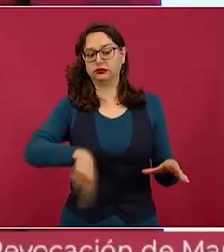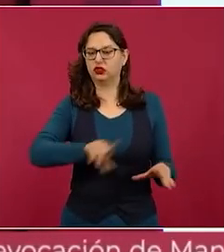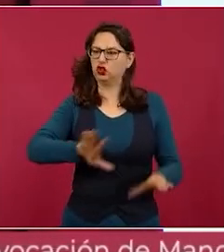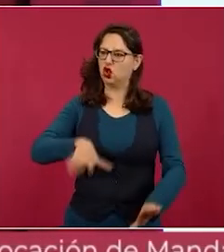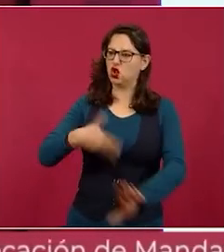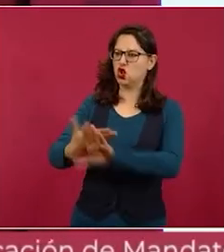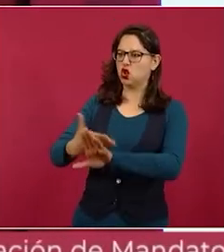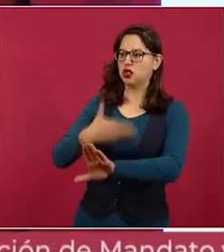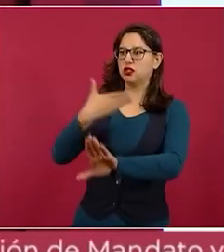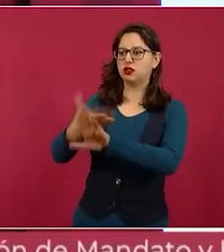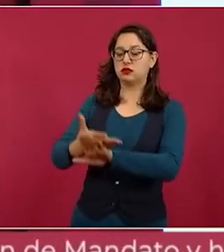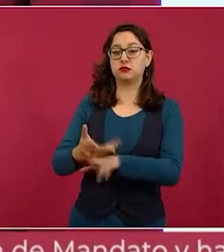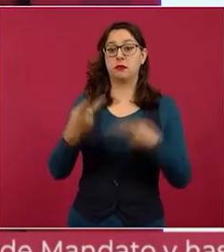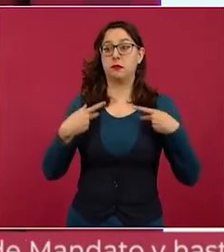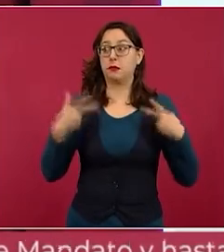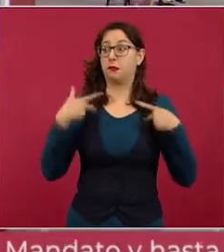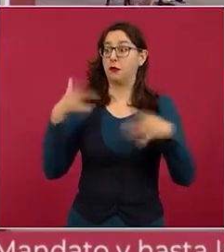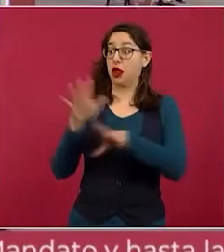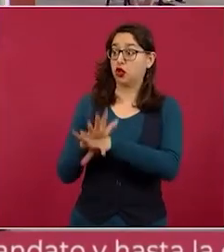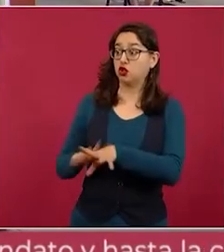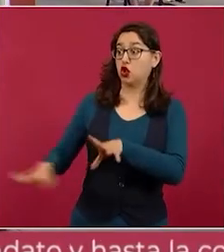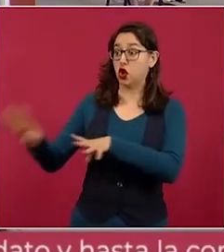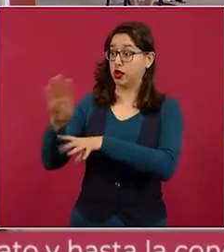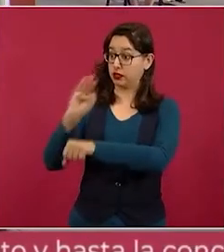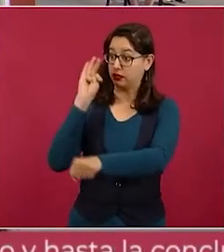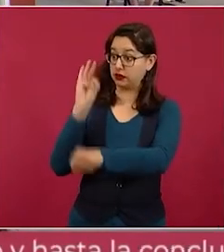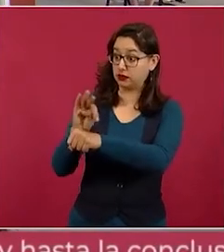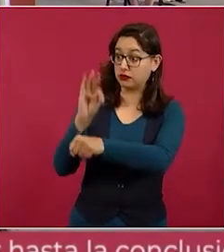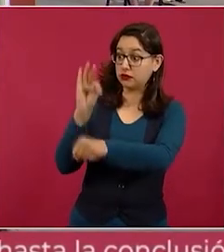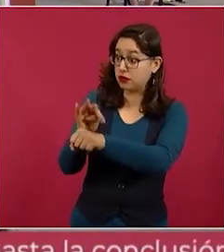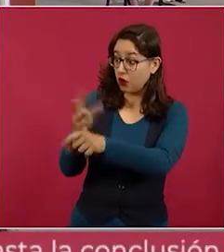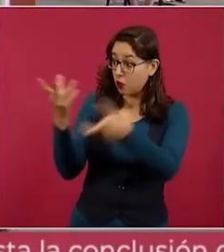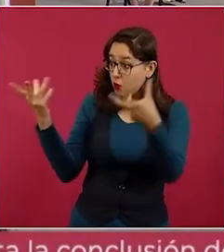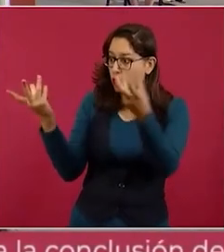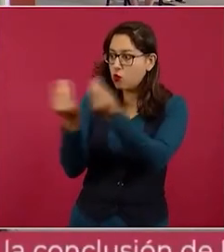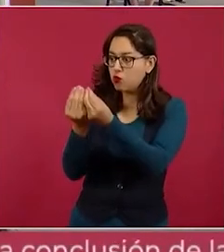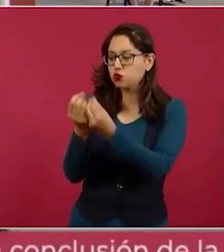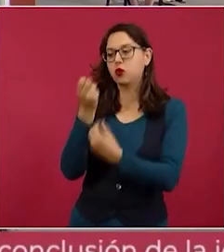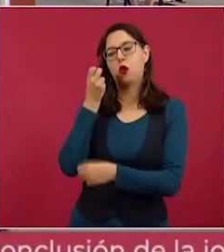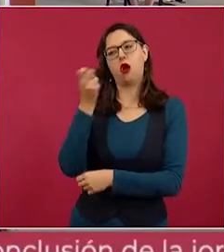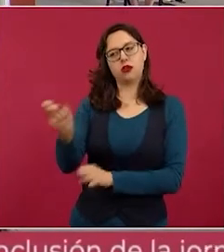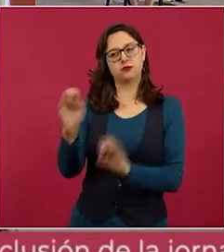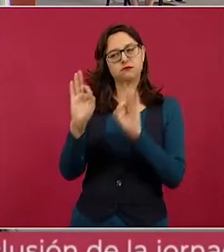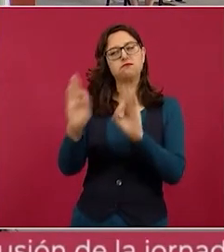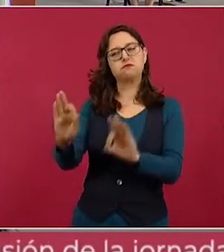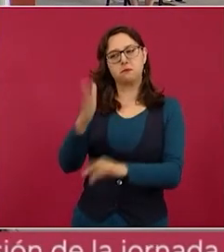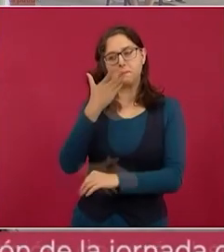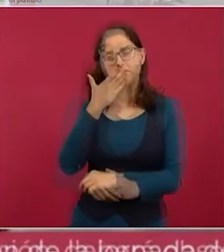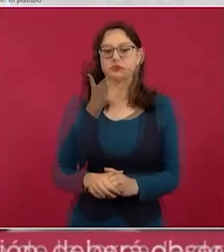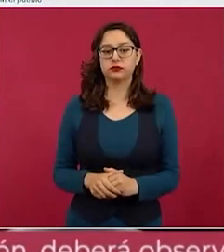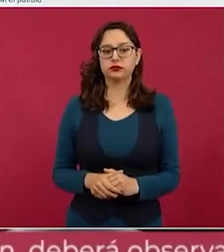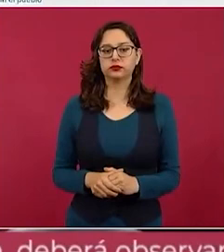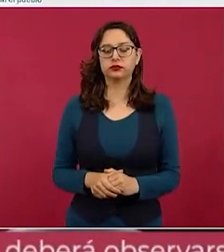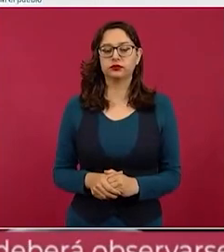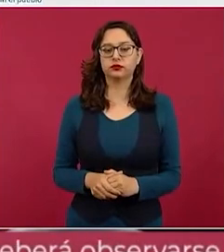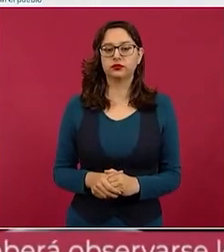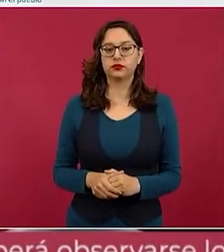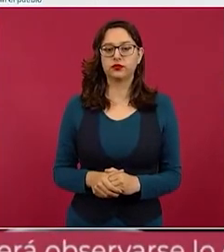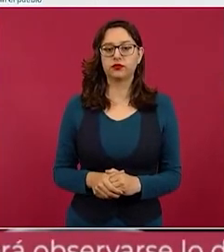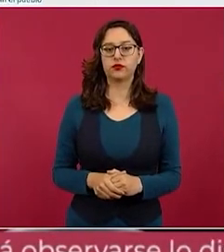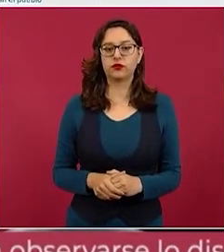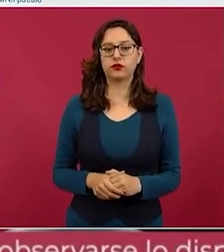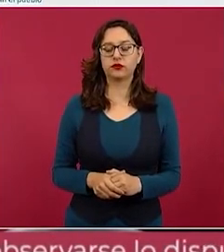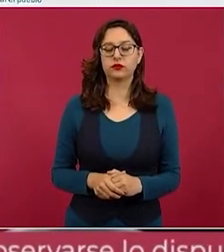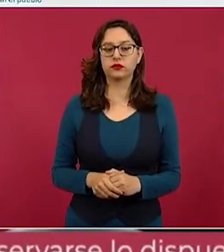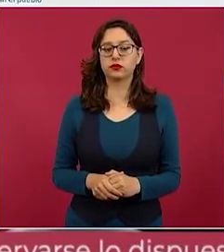apoyándote en el pueblo para salir adelante frente a la crisis que les agobia que estés